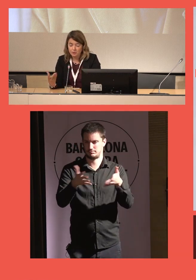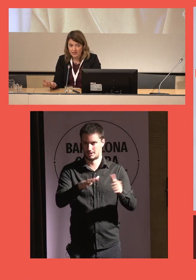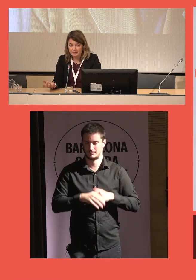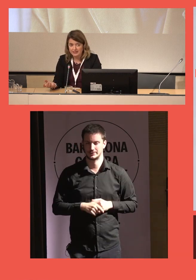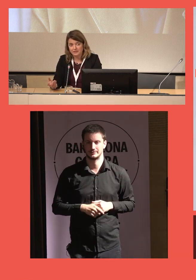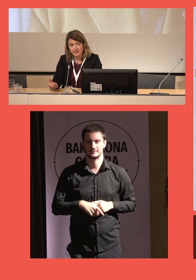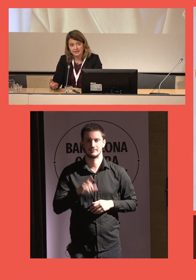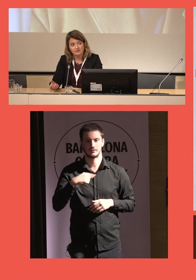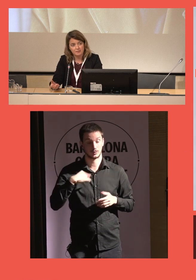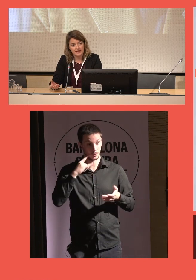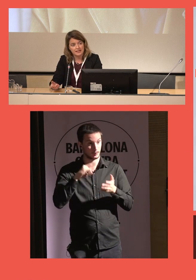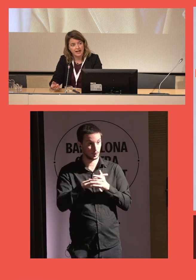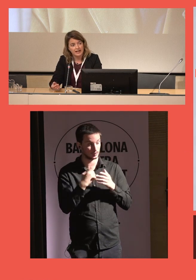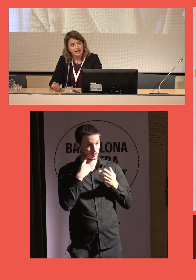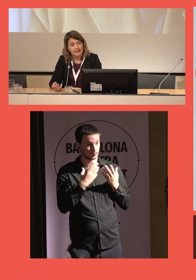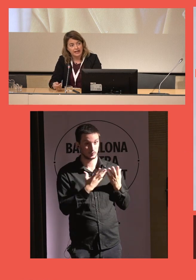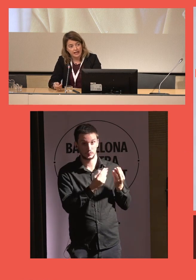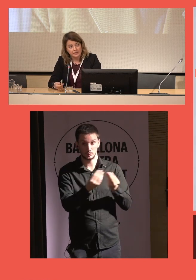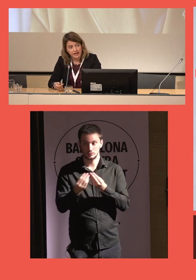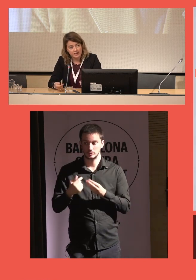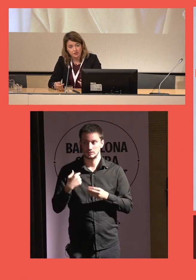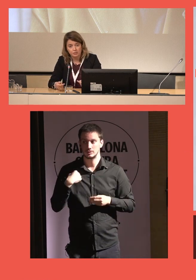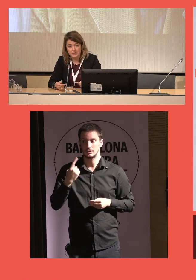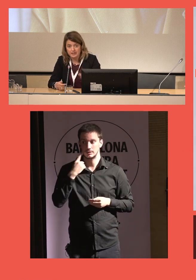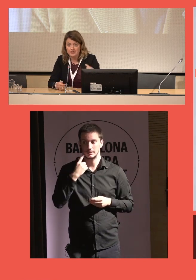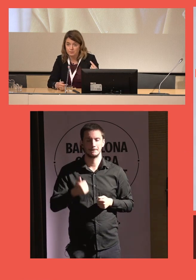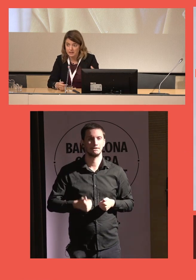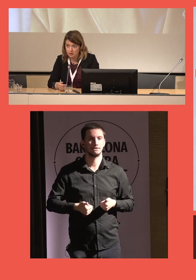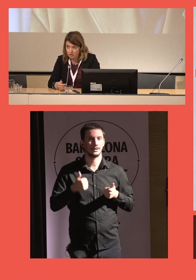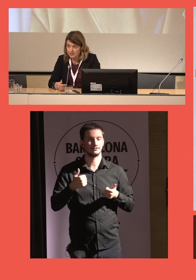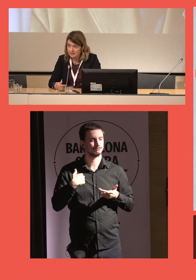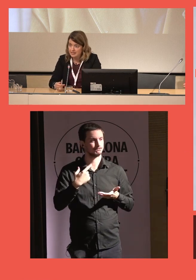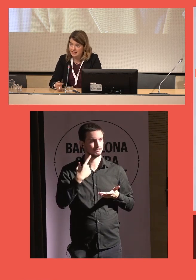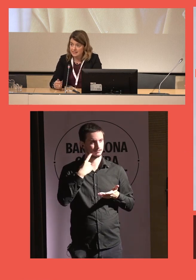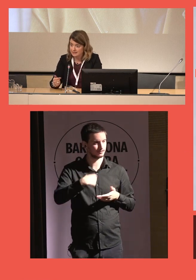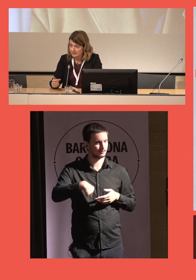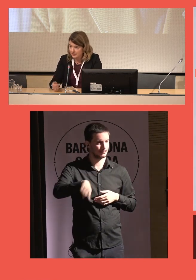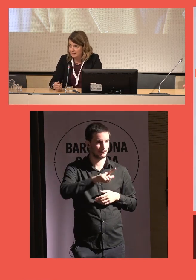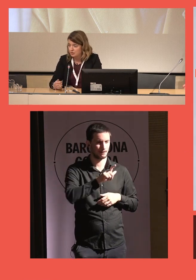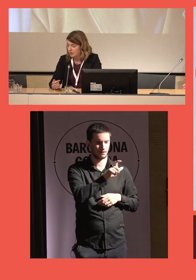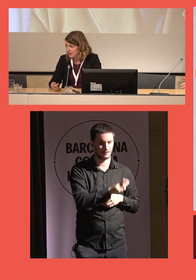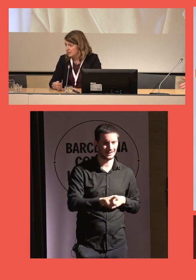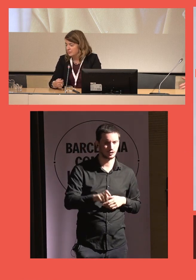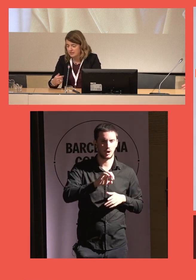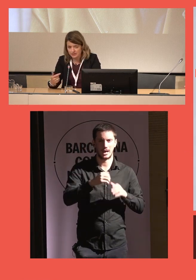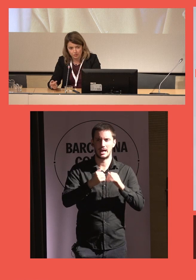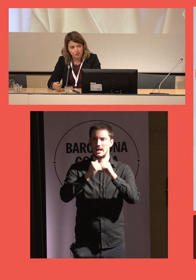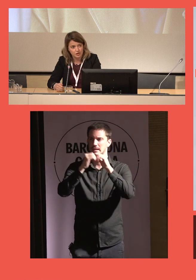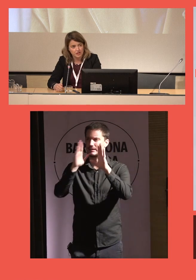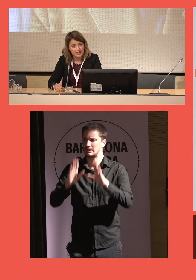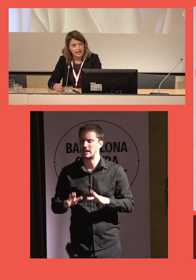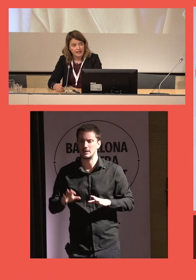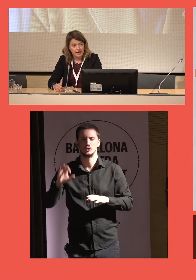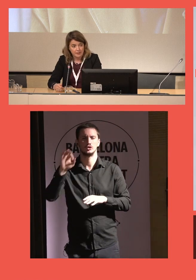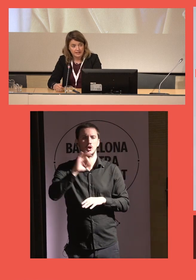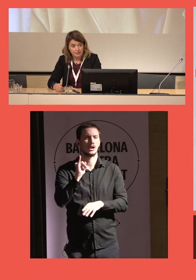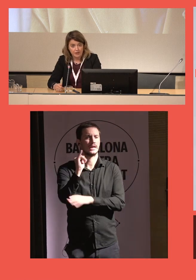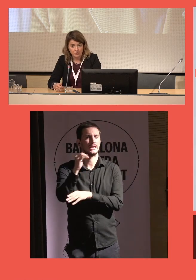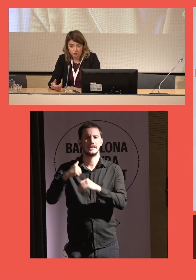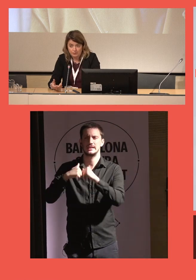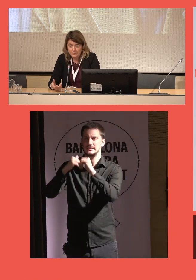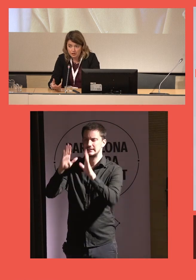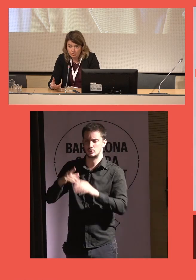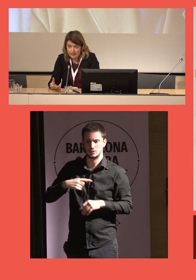per em fa pensar que cada vegada som més les persones i les entitats i organismes i institucions que